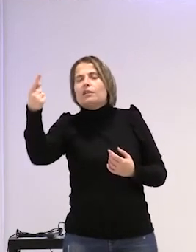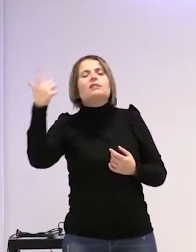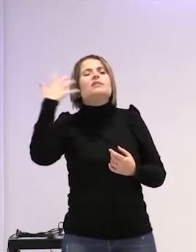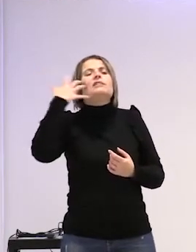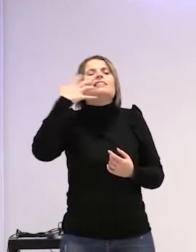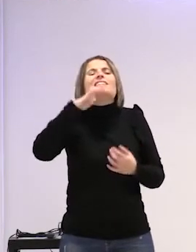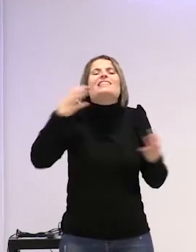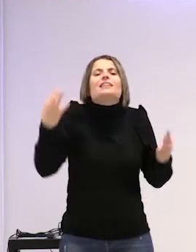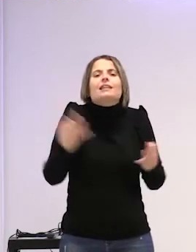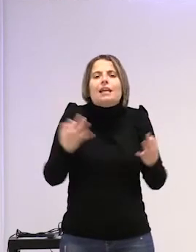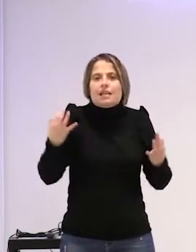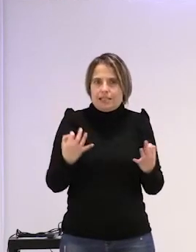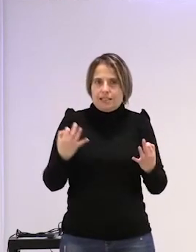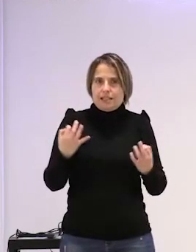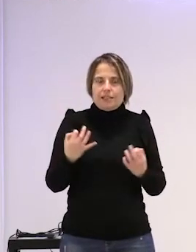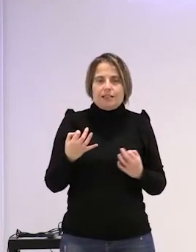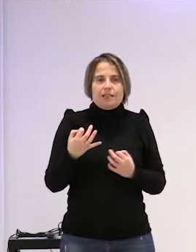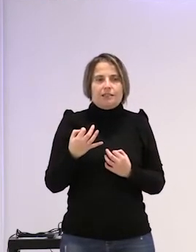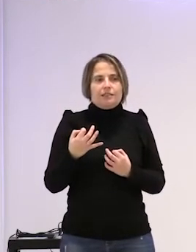y que